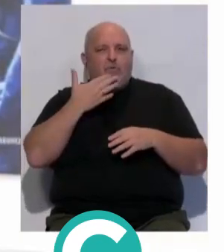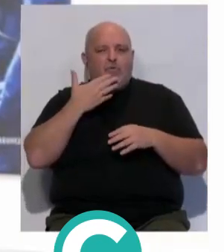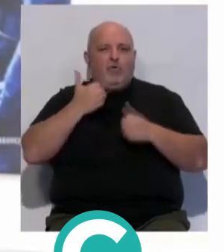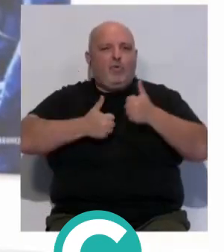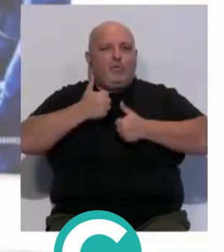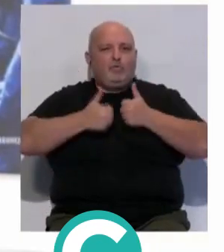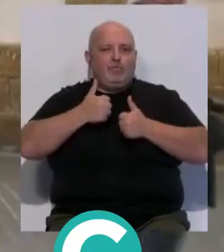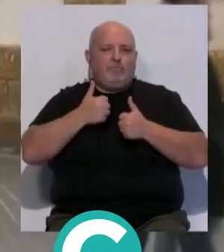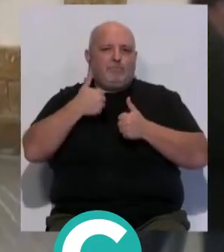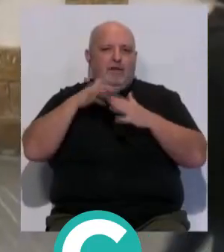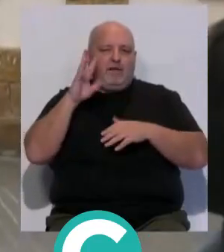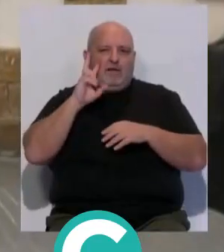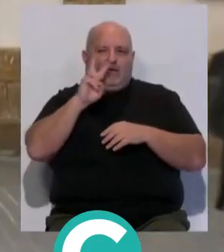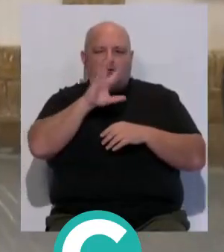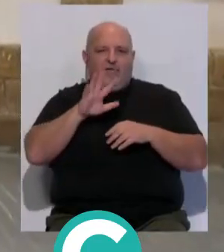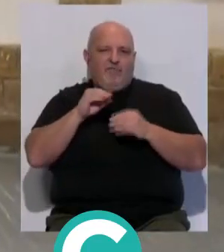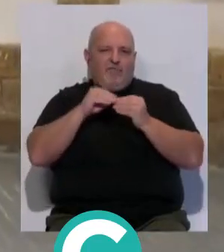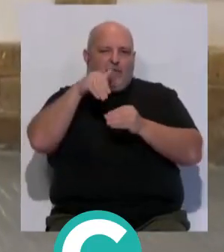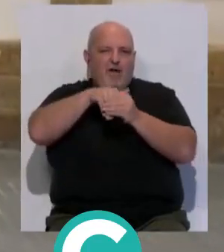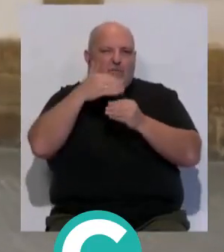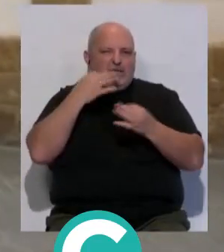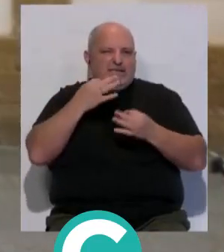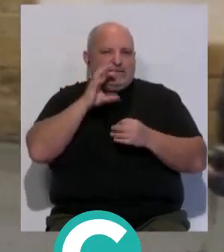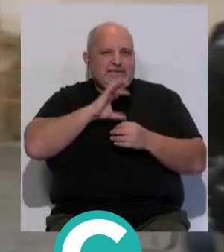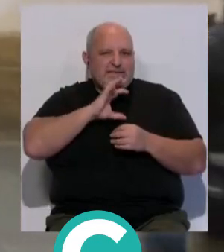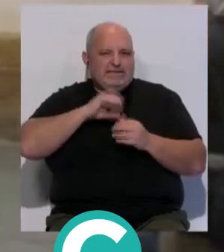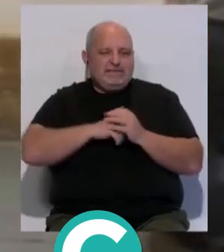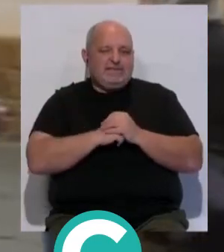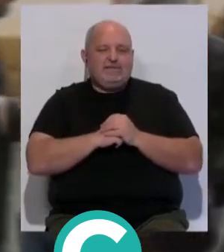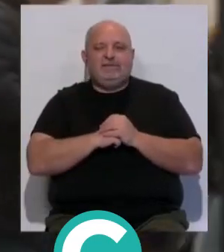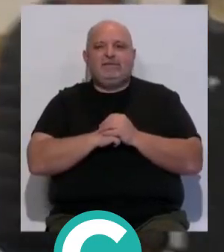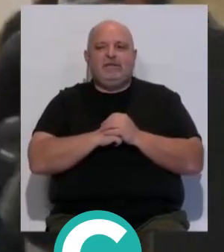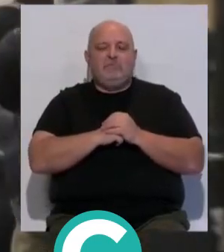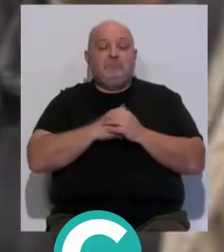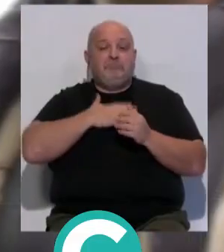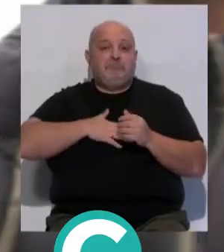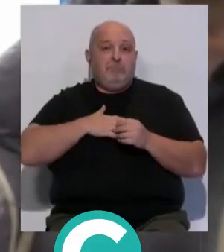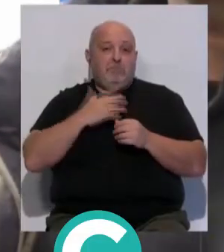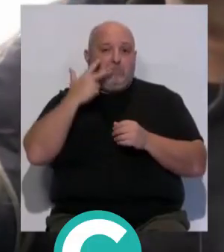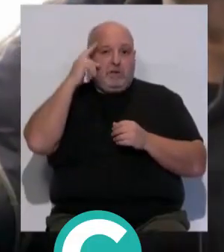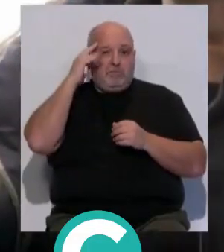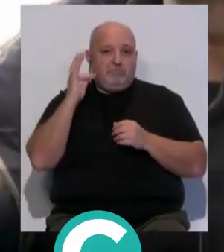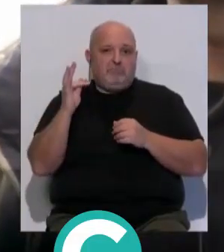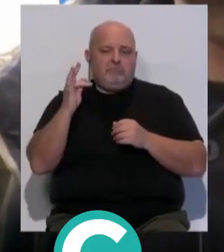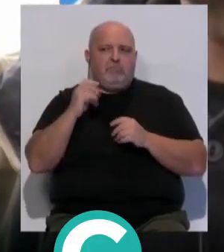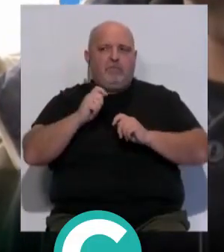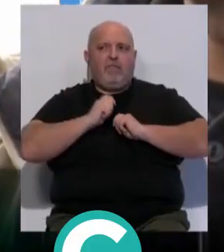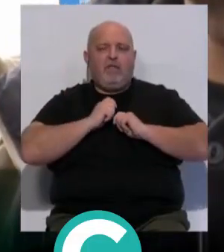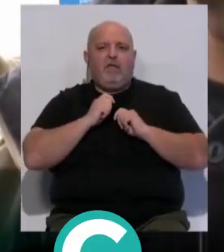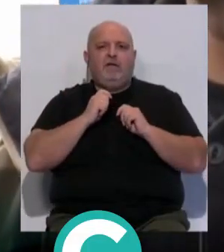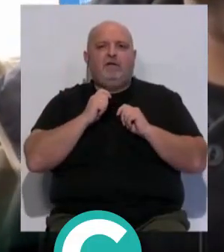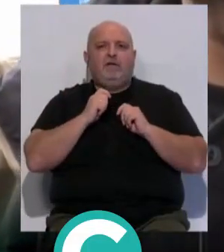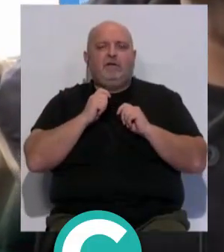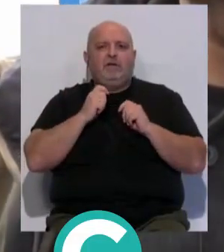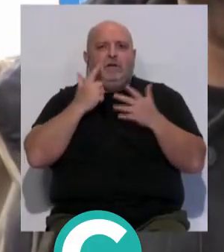un concurso más allá de las tablas del Falla. Una experiencia muy satisfactoria porque, además, querido